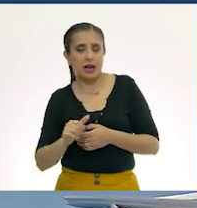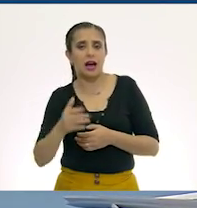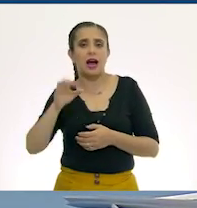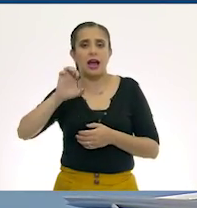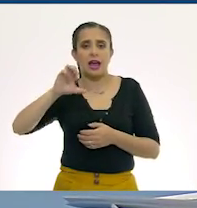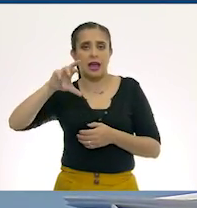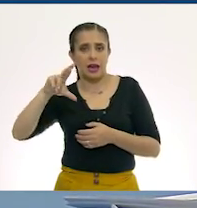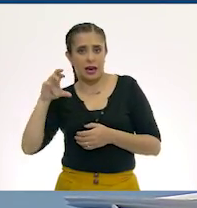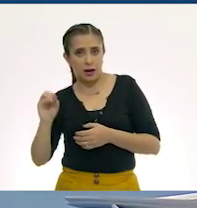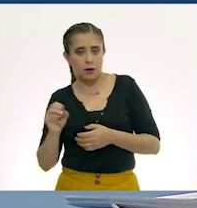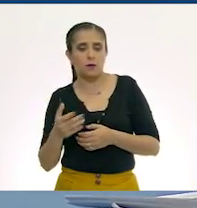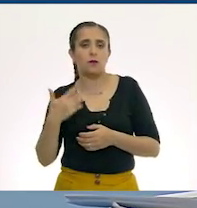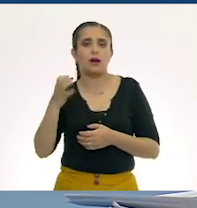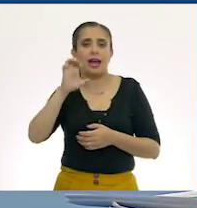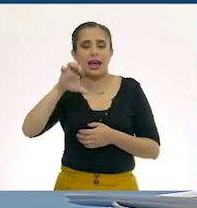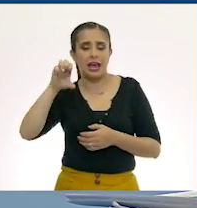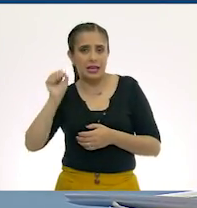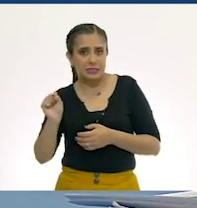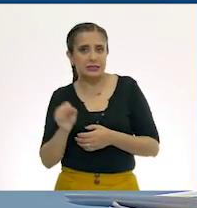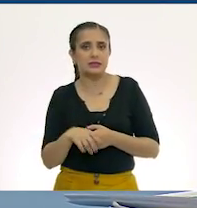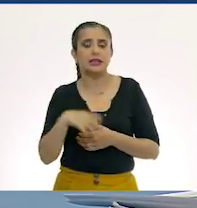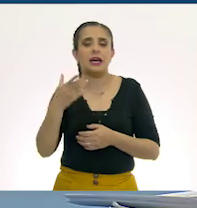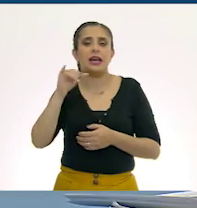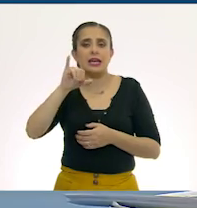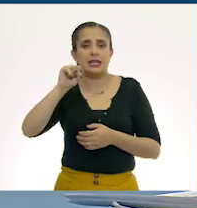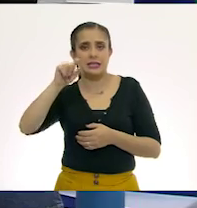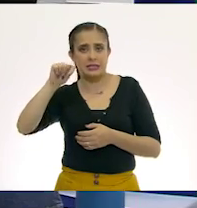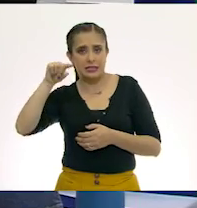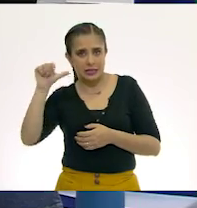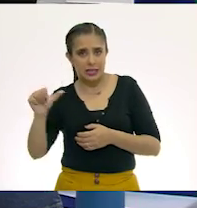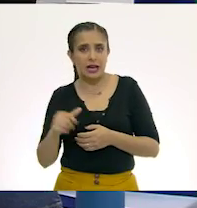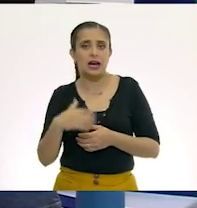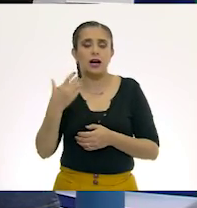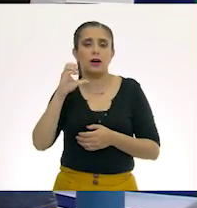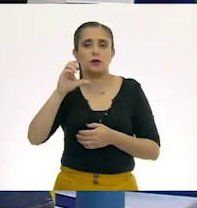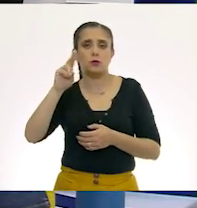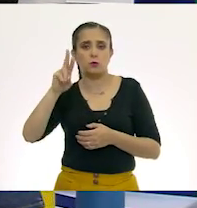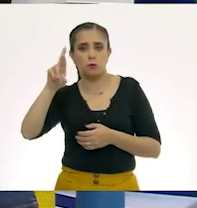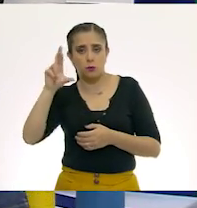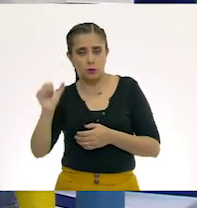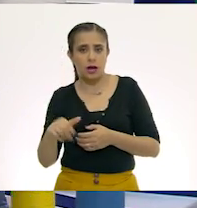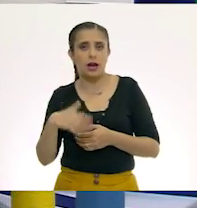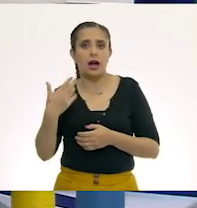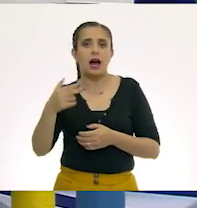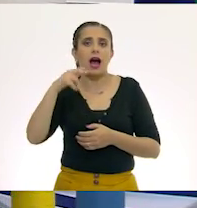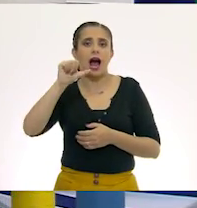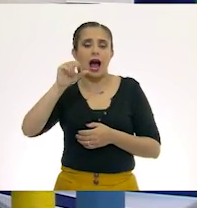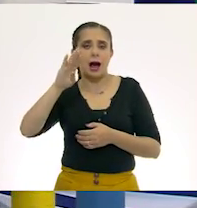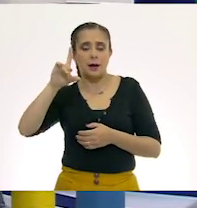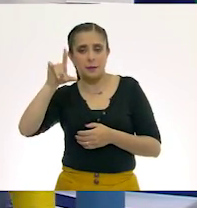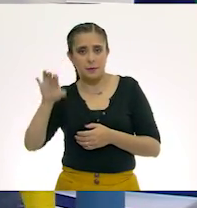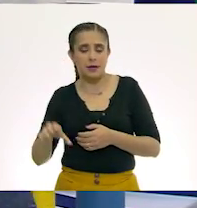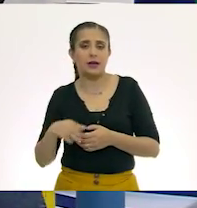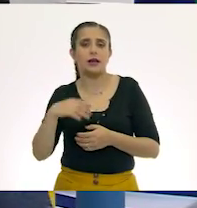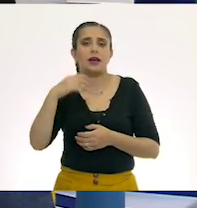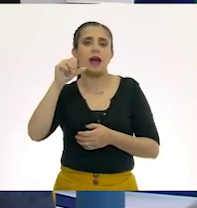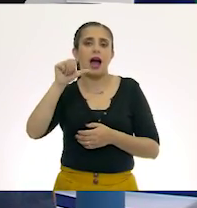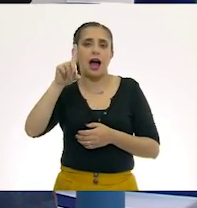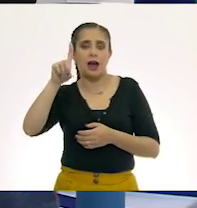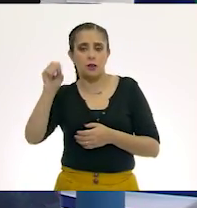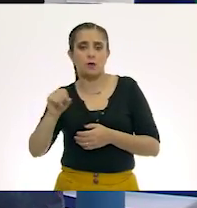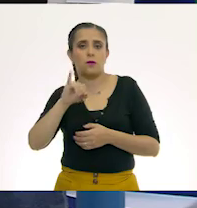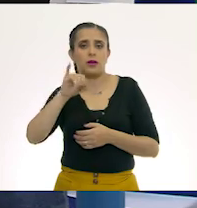ero, es, Ista, ura, hable, ible, ado,